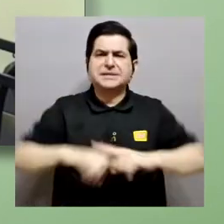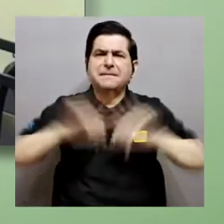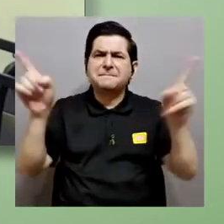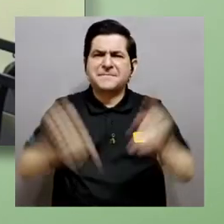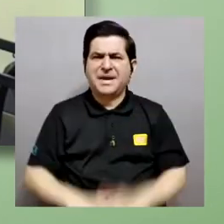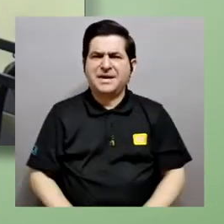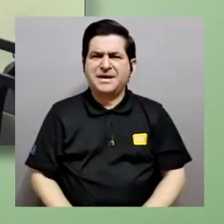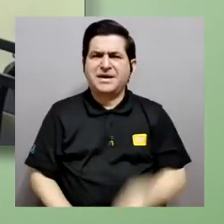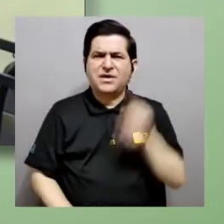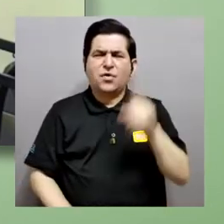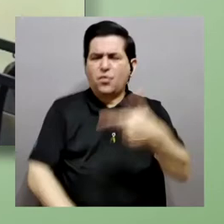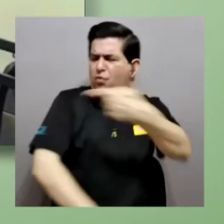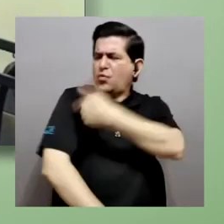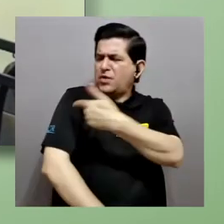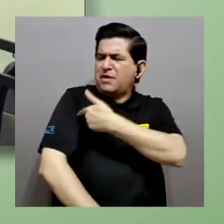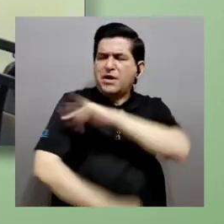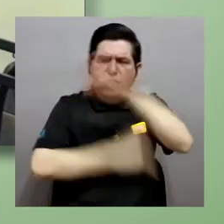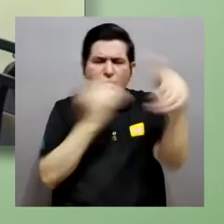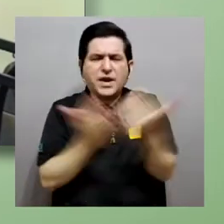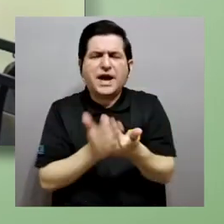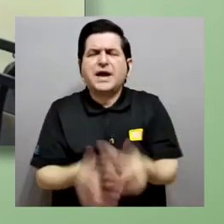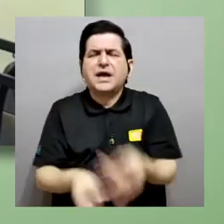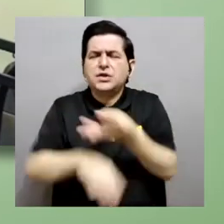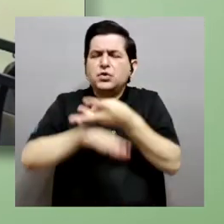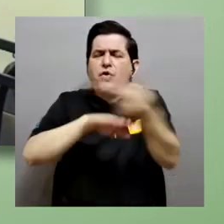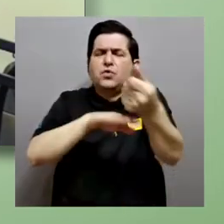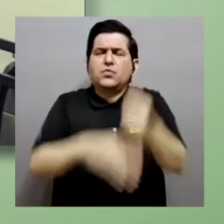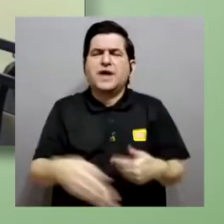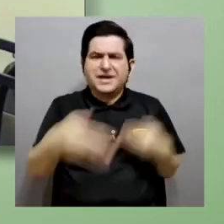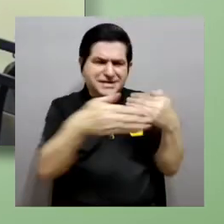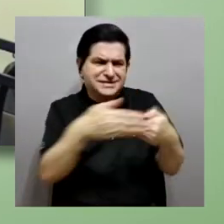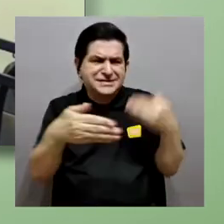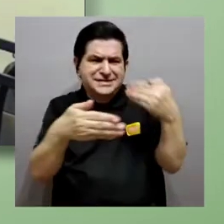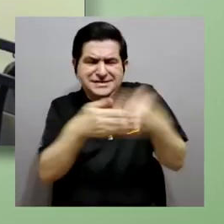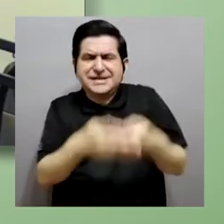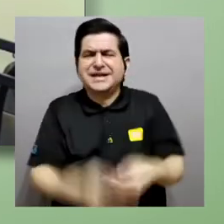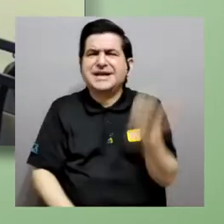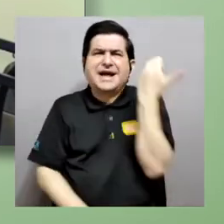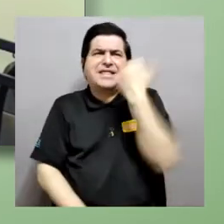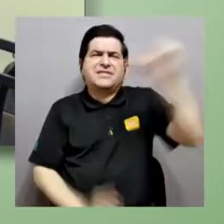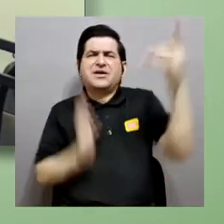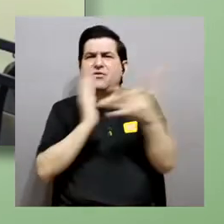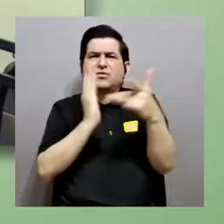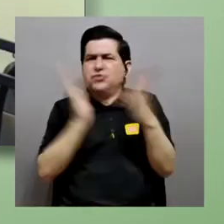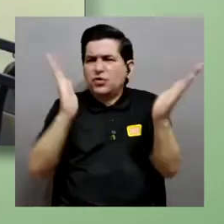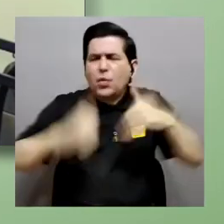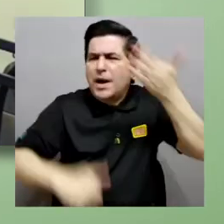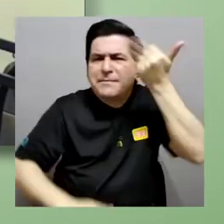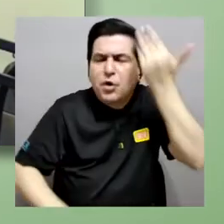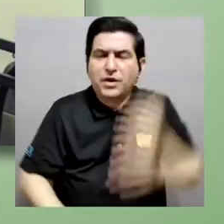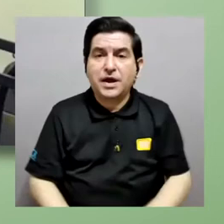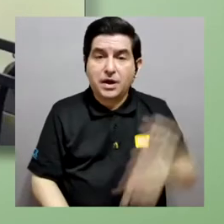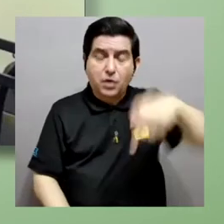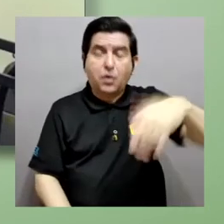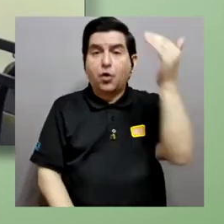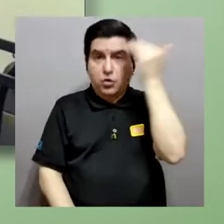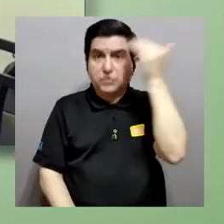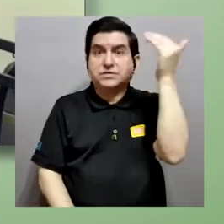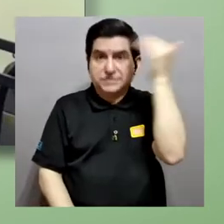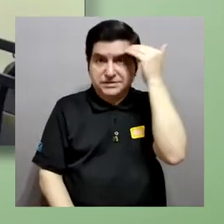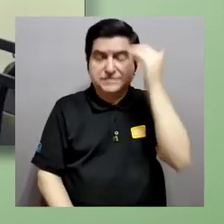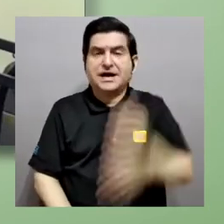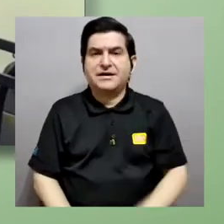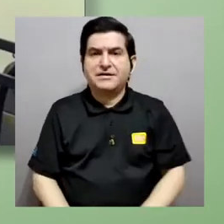¿por qué existe una vacuna que lo cure todo, si estamos a las puertas de esta revolución tecnológica? Hoy conoceremos